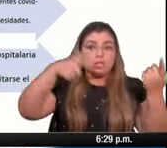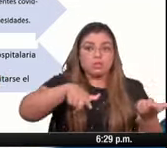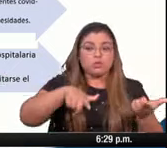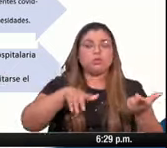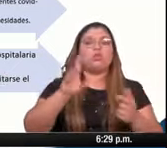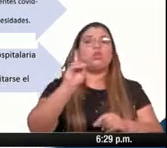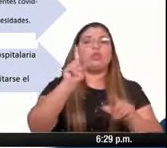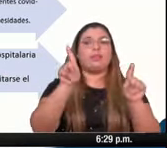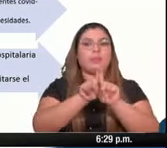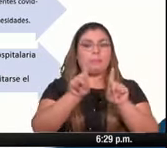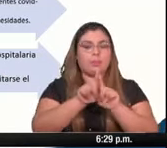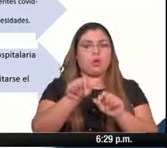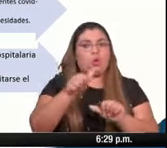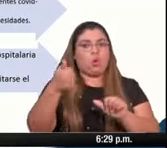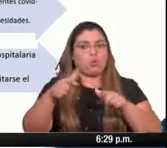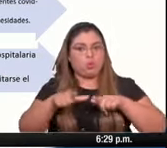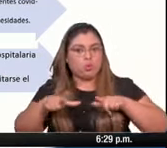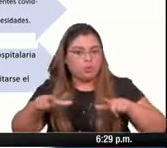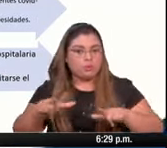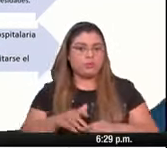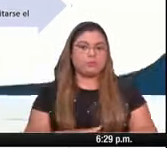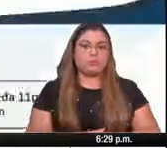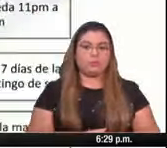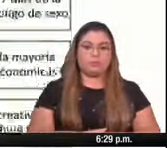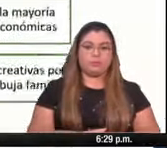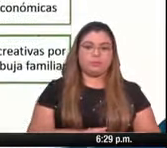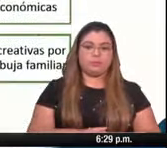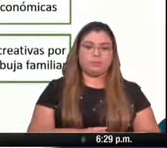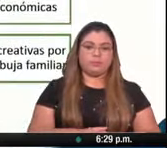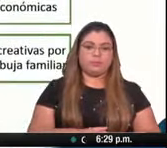IPSE donde también se pueden atender pacientes